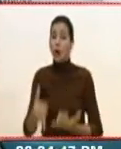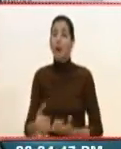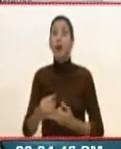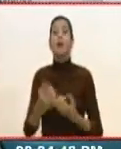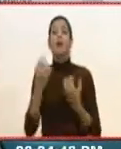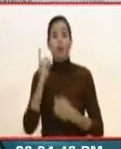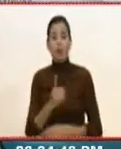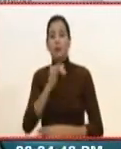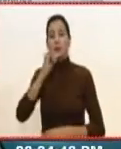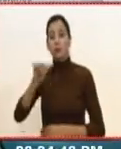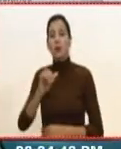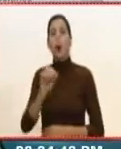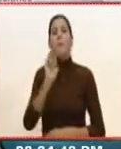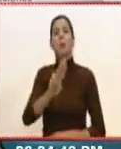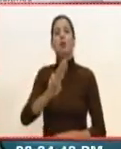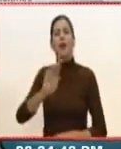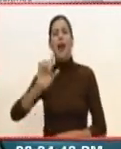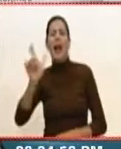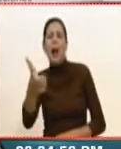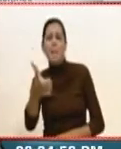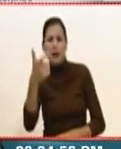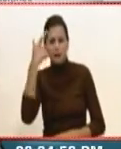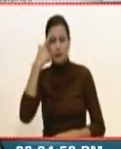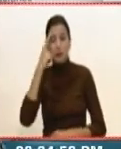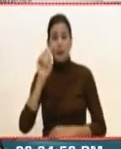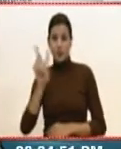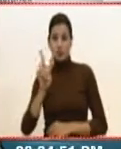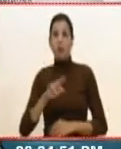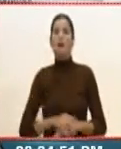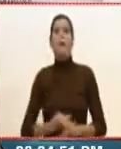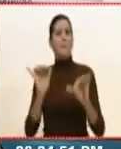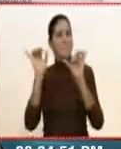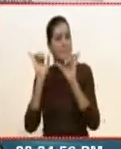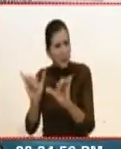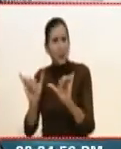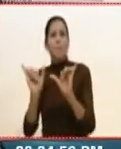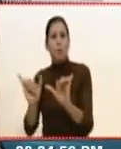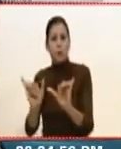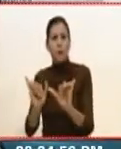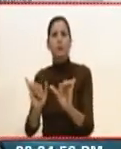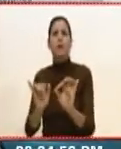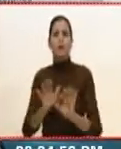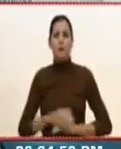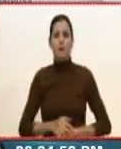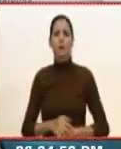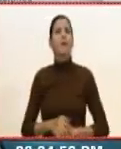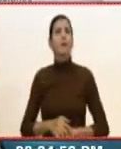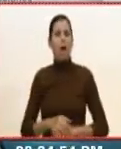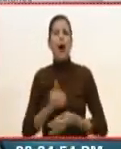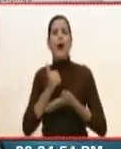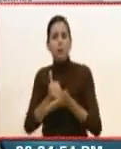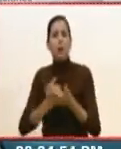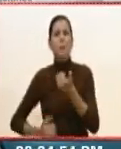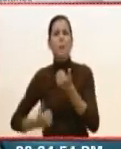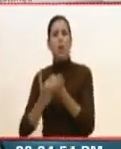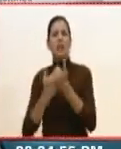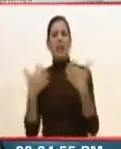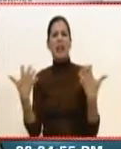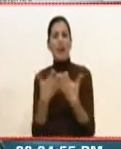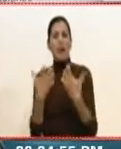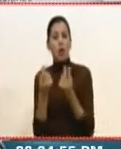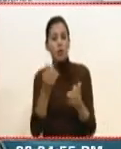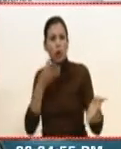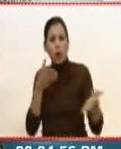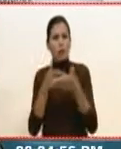protelengamber de Venezuela que precisamente está enmarcada dentro del diseño de la guerra económica contra